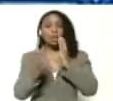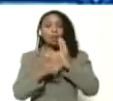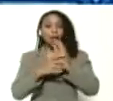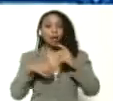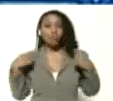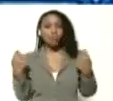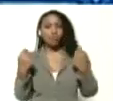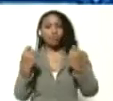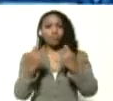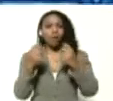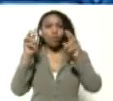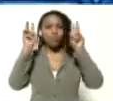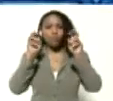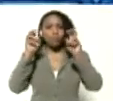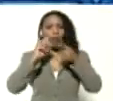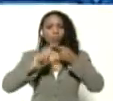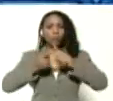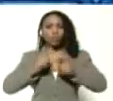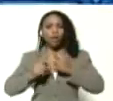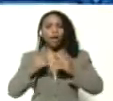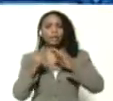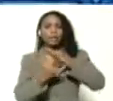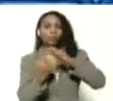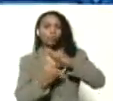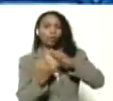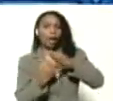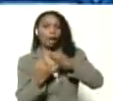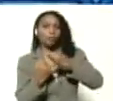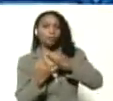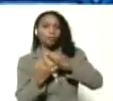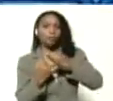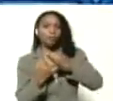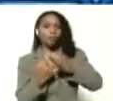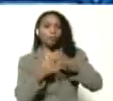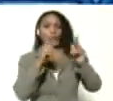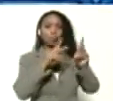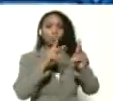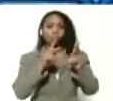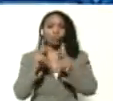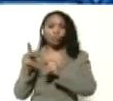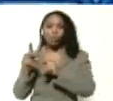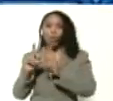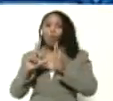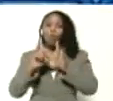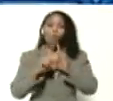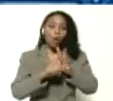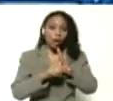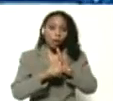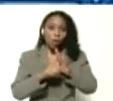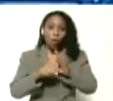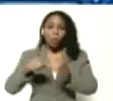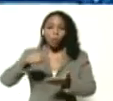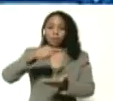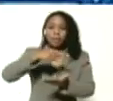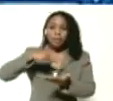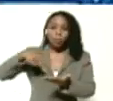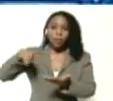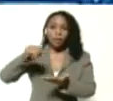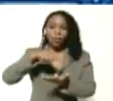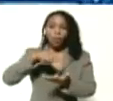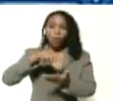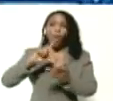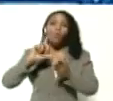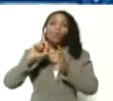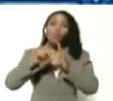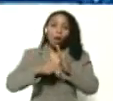comenzaron institucional en la fase en nivel institucional en los planteles luego por circuito y luego lo